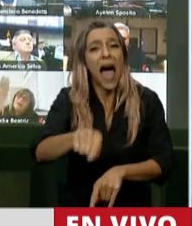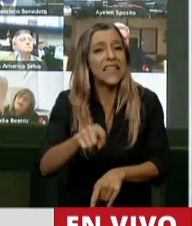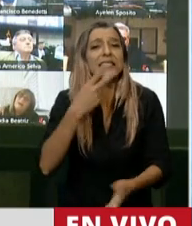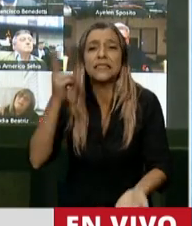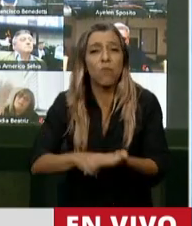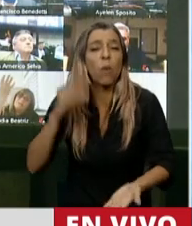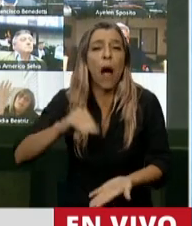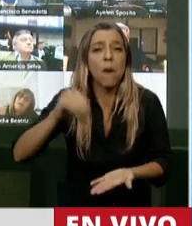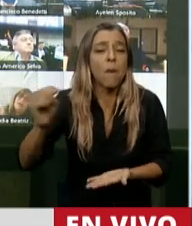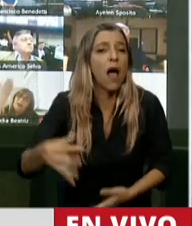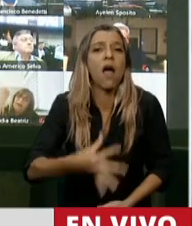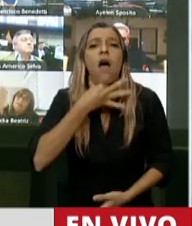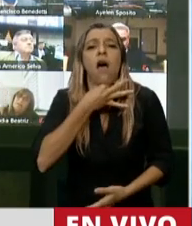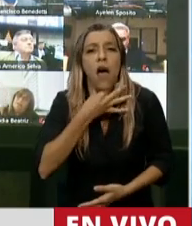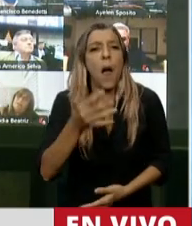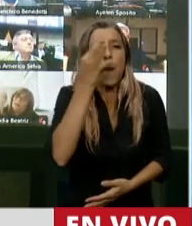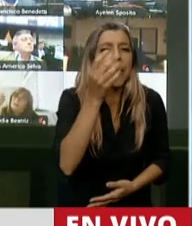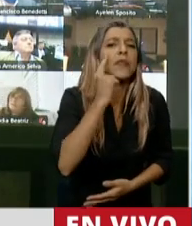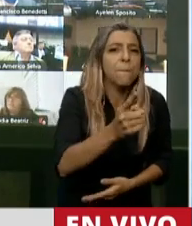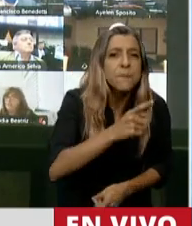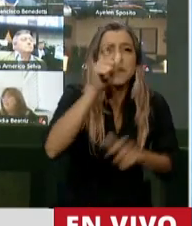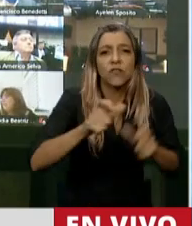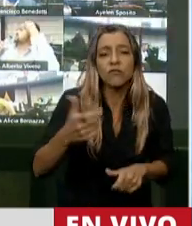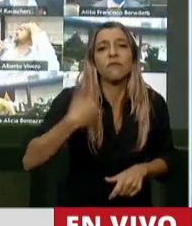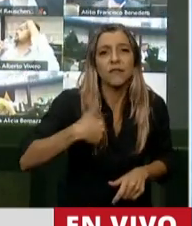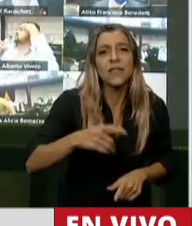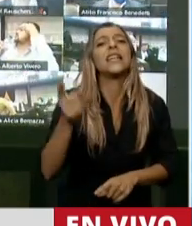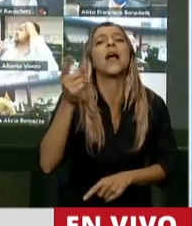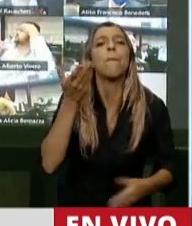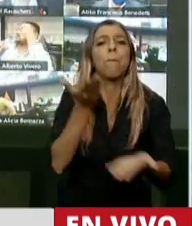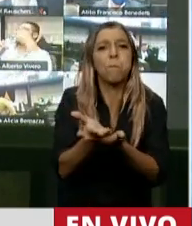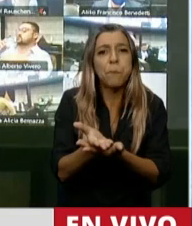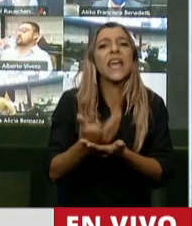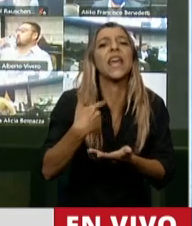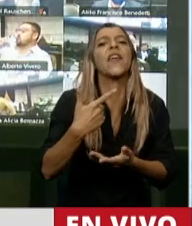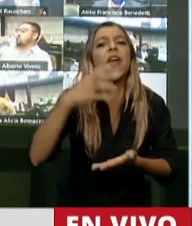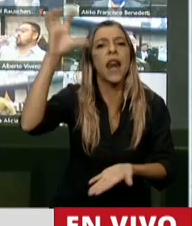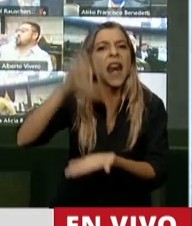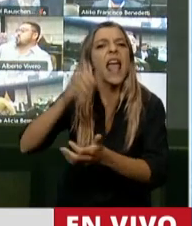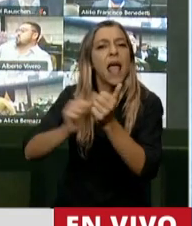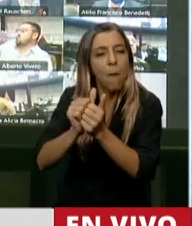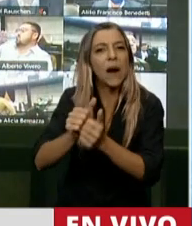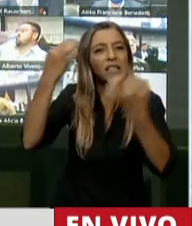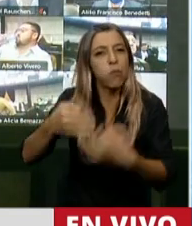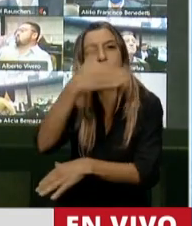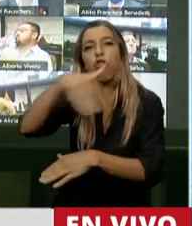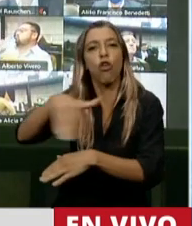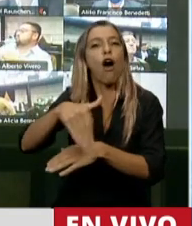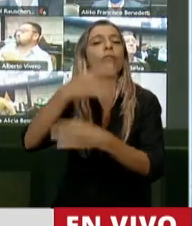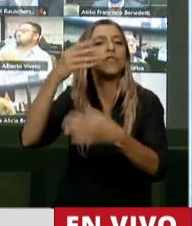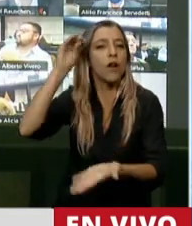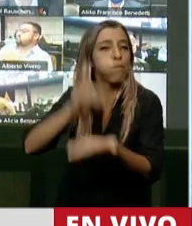ya más de 20.000 argentinos están pidiendo erradicación fiscal en Uruguay. Hoy los únicos que pueden festejar,